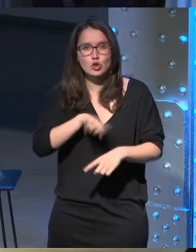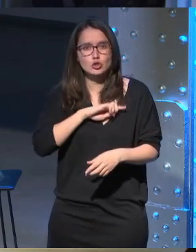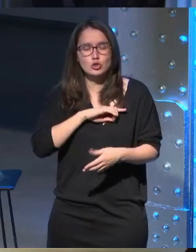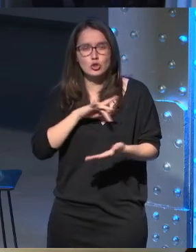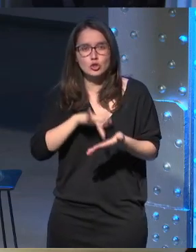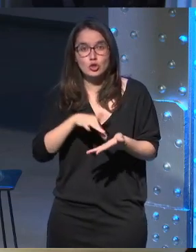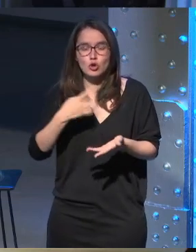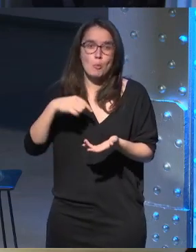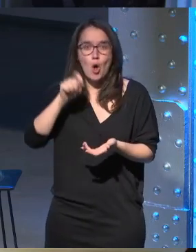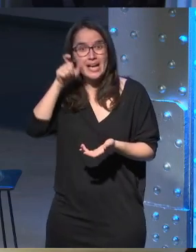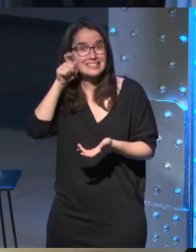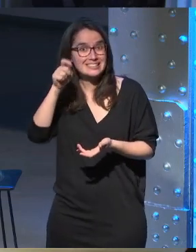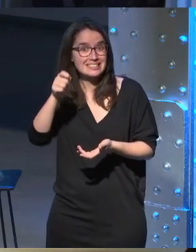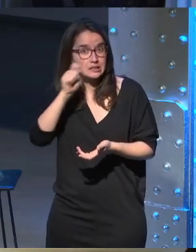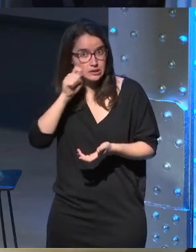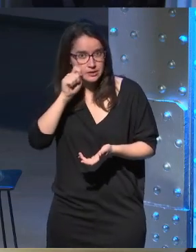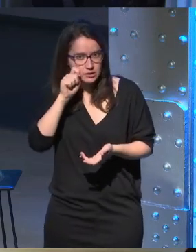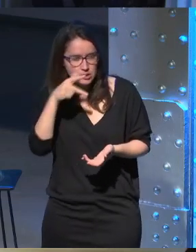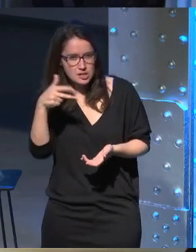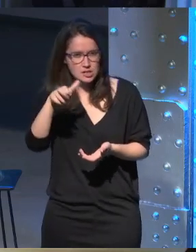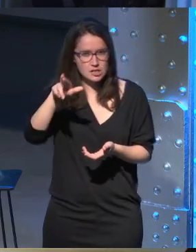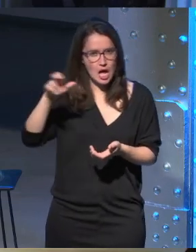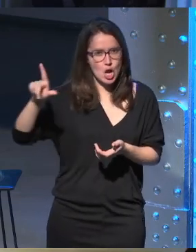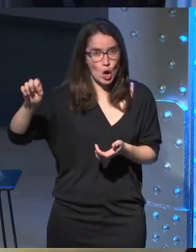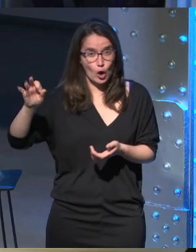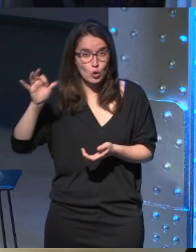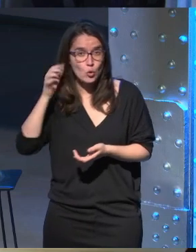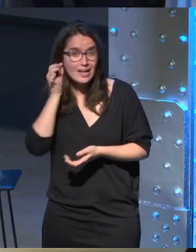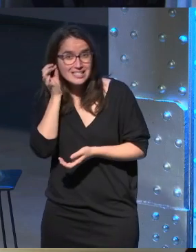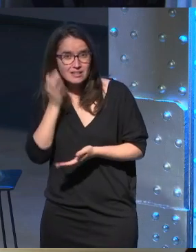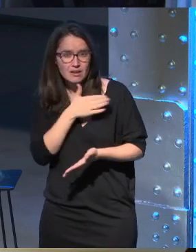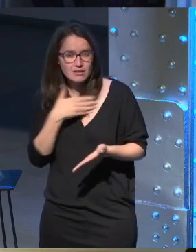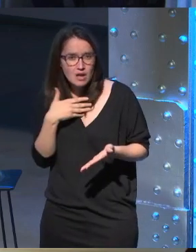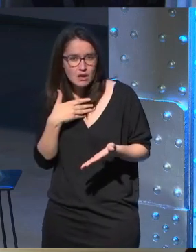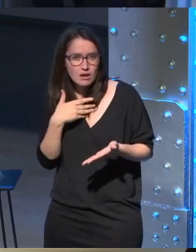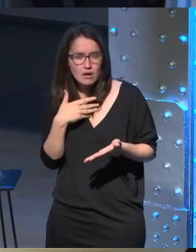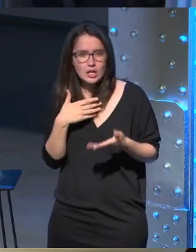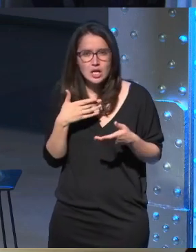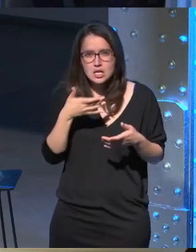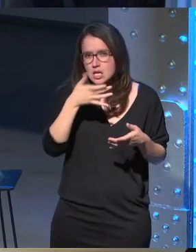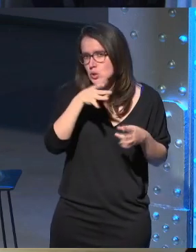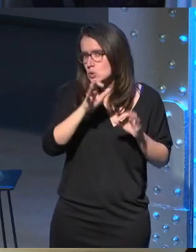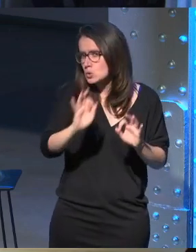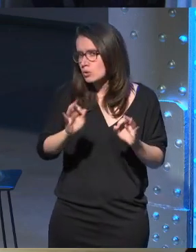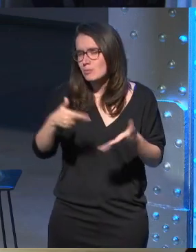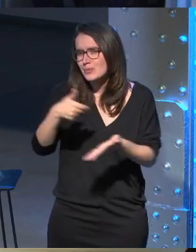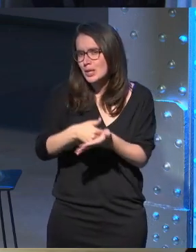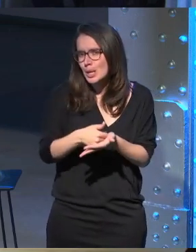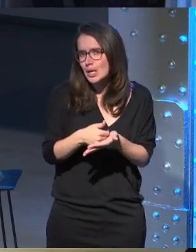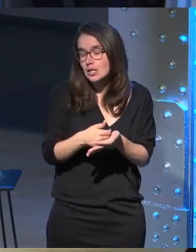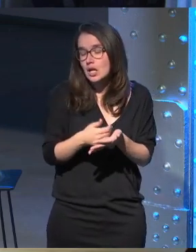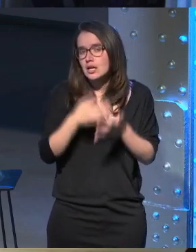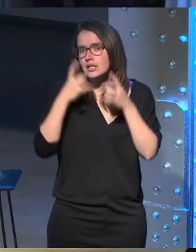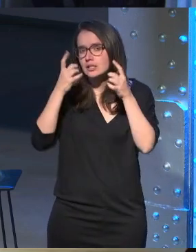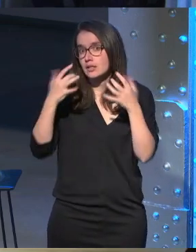somos en los Holmes y hay un momento en el cual una chica que quiere que aceptemos el caso etcétera se acerca a nosotros para pedírnoslo e intenta